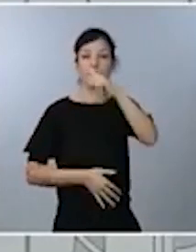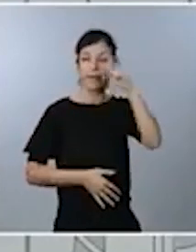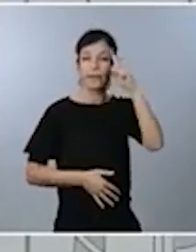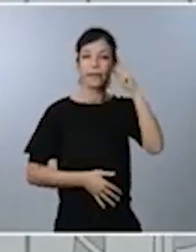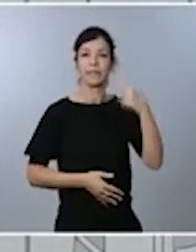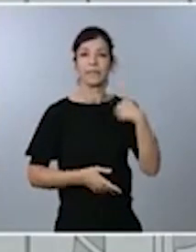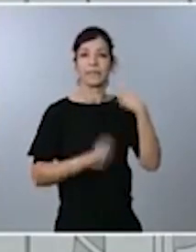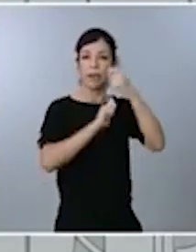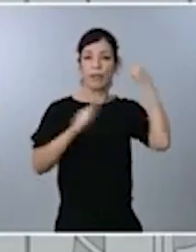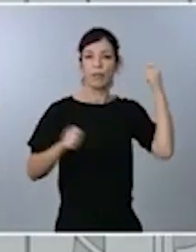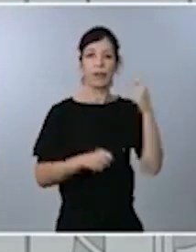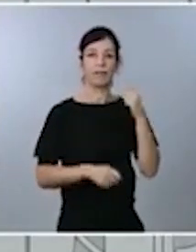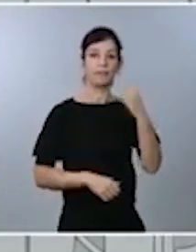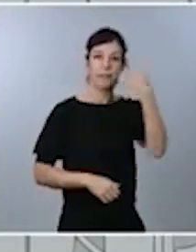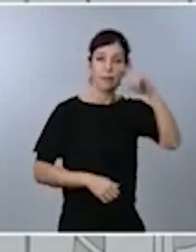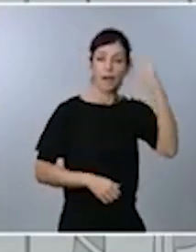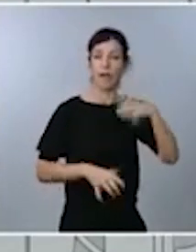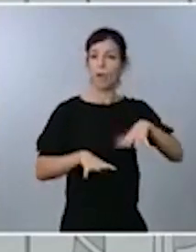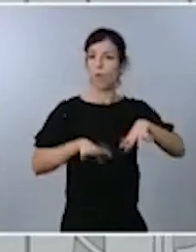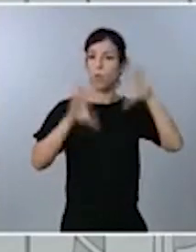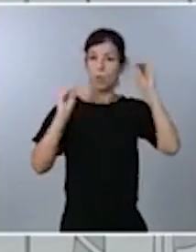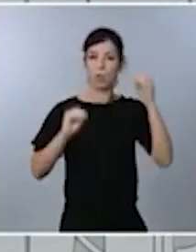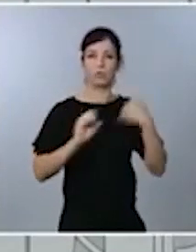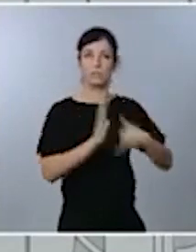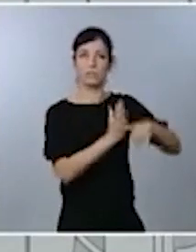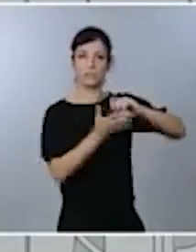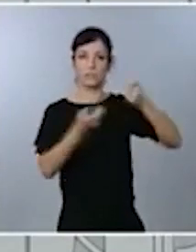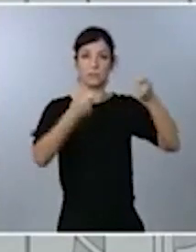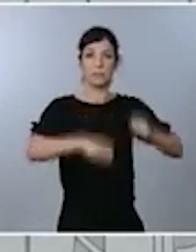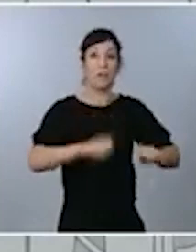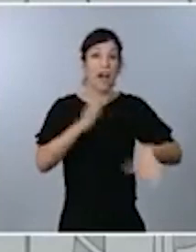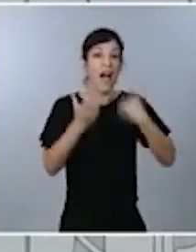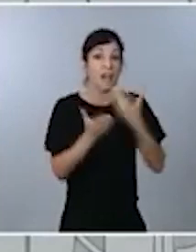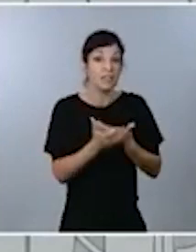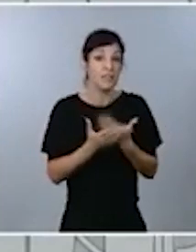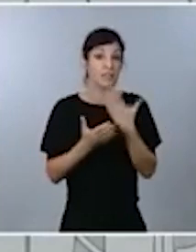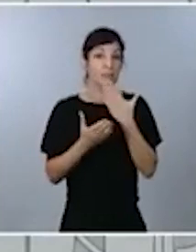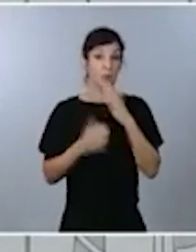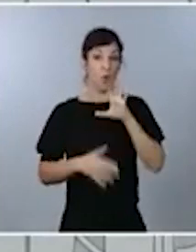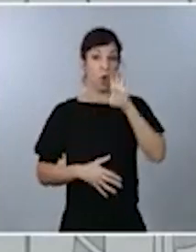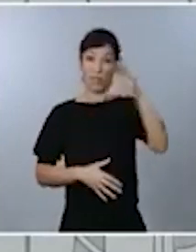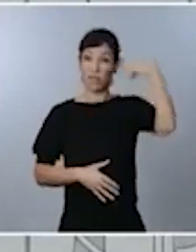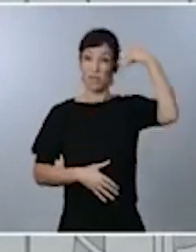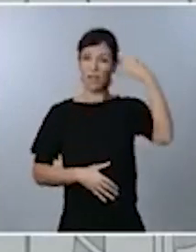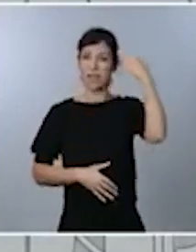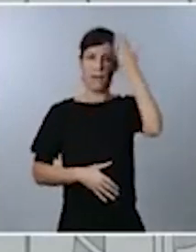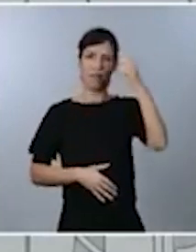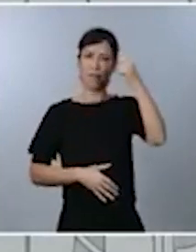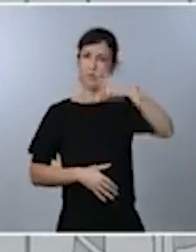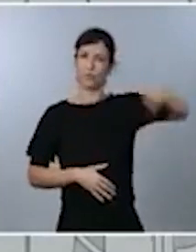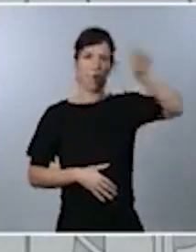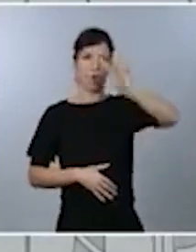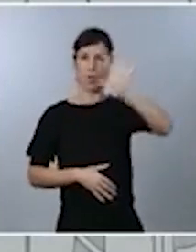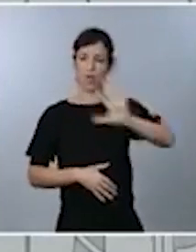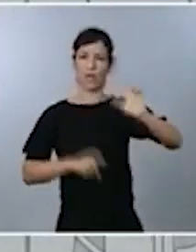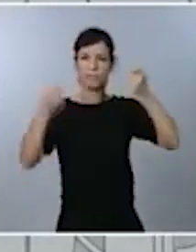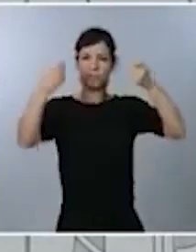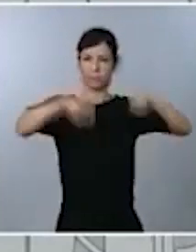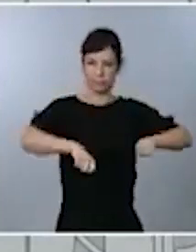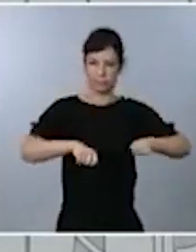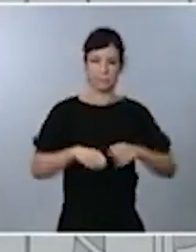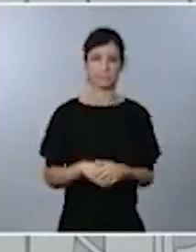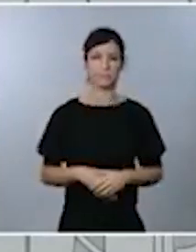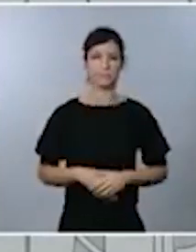e incluso a una comunidad centera, como es la Comunidad Foral de Navarra. Se han anunciado también restricciones a la movilidad